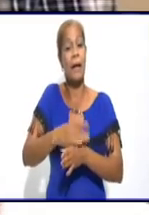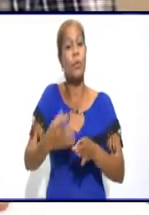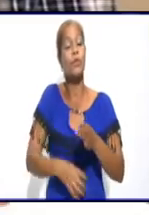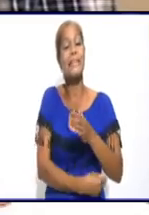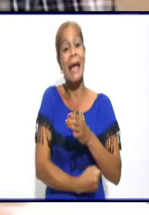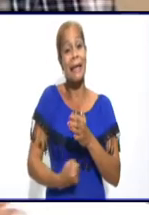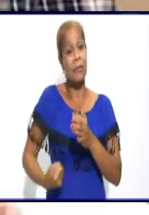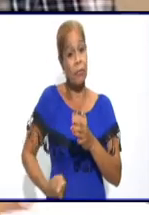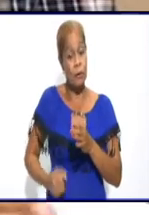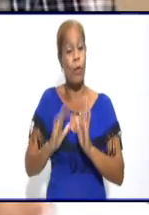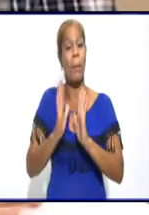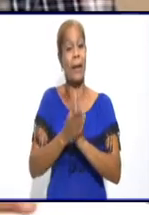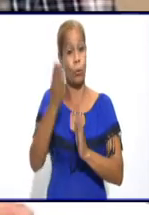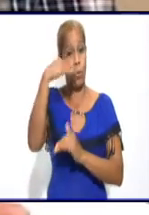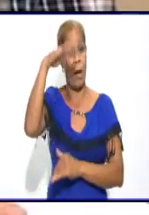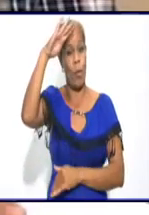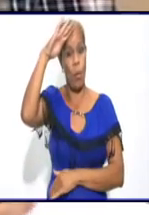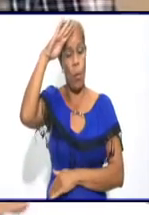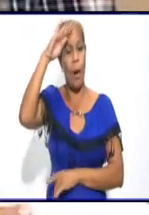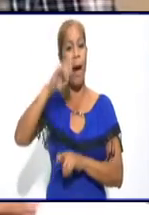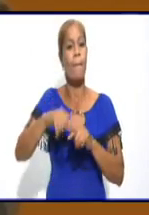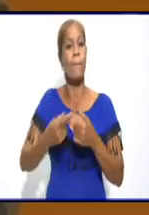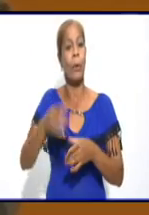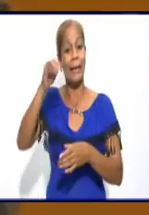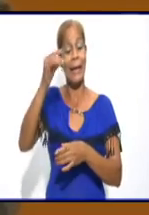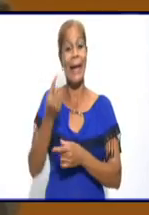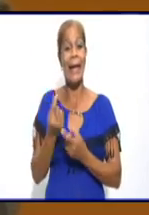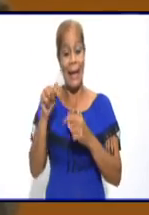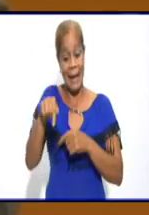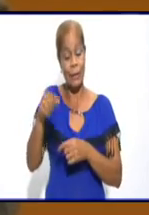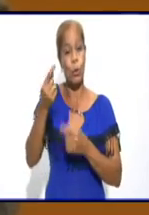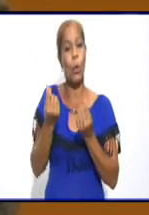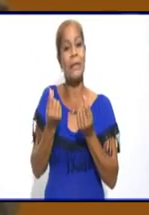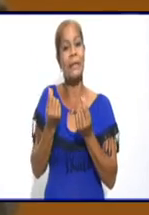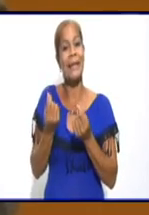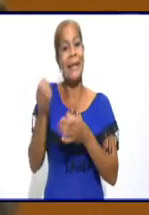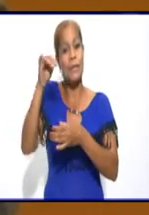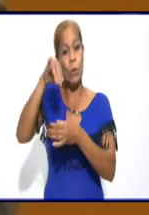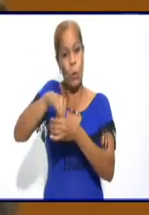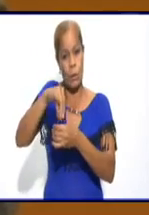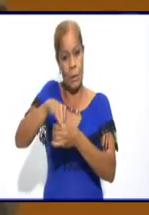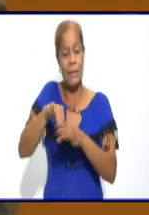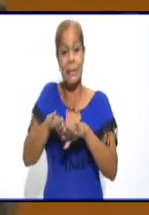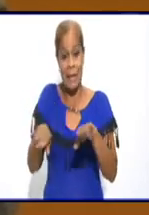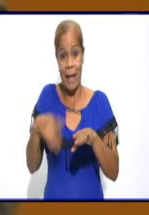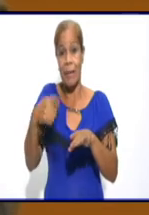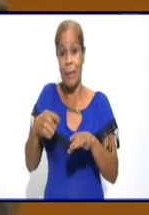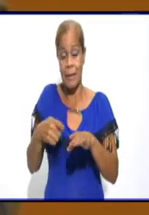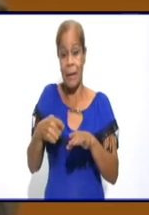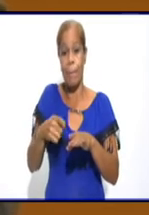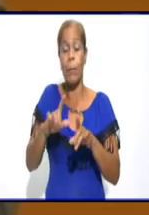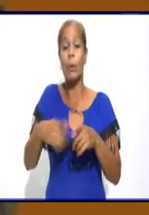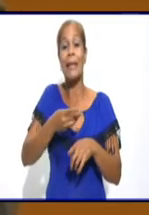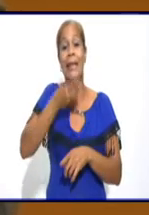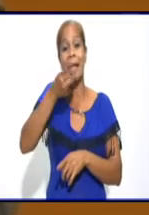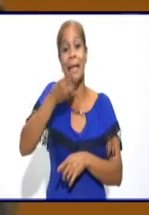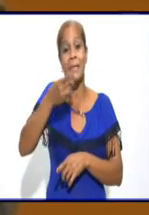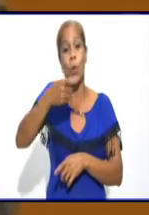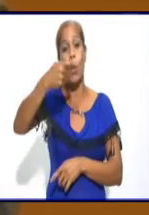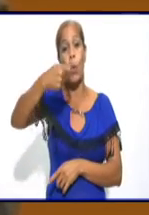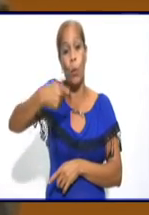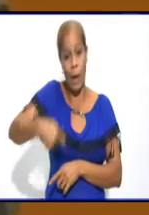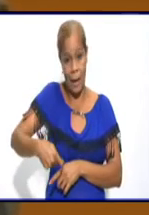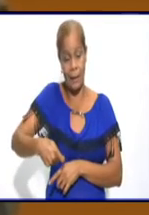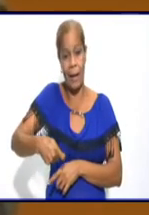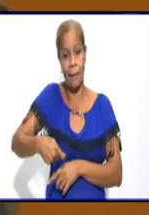sociedad. Nosotros estos ingresos que deberían entrar por concepto de presentación de declaración jurada son ingresos con los cuales el presupuesto contaba